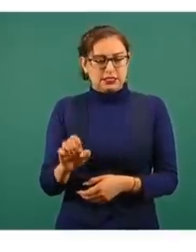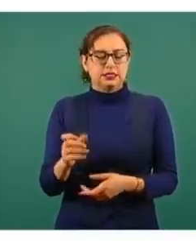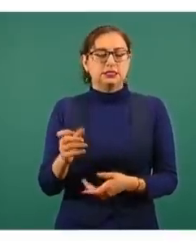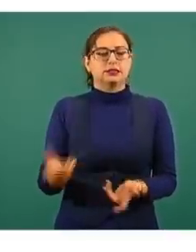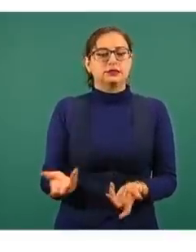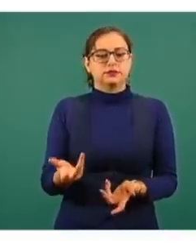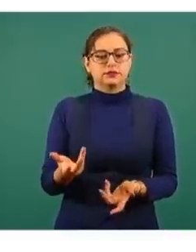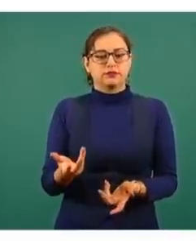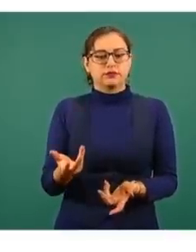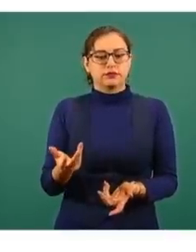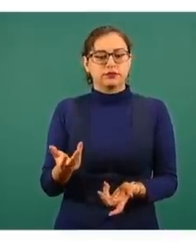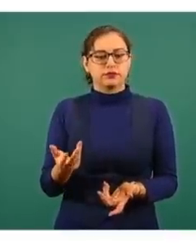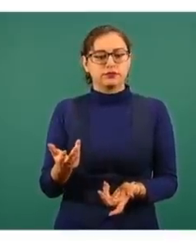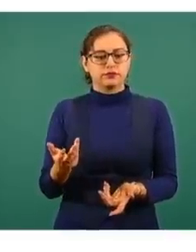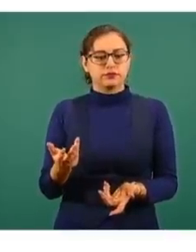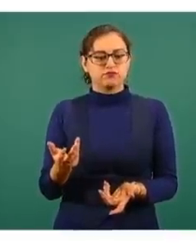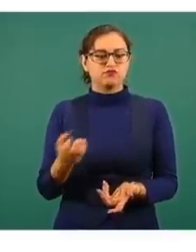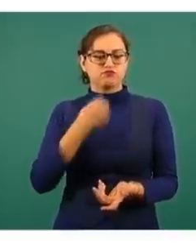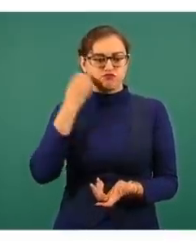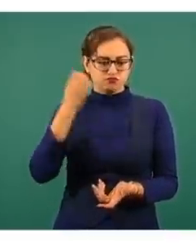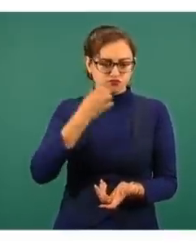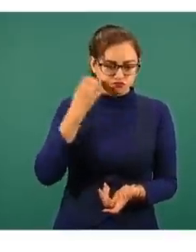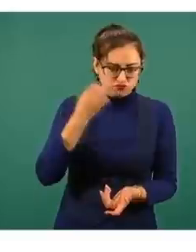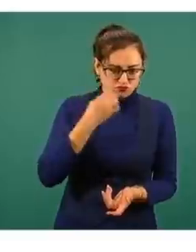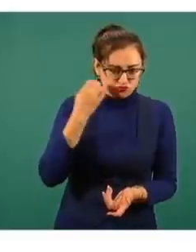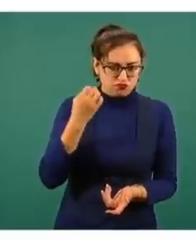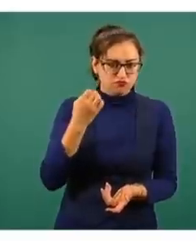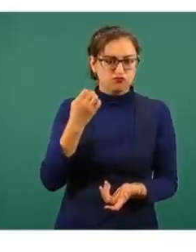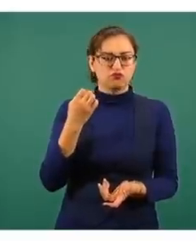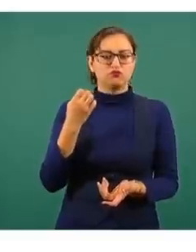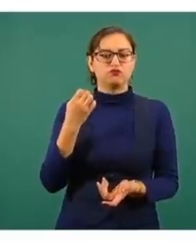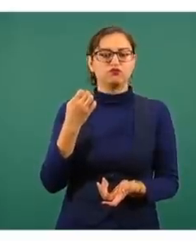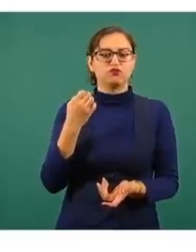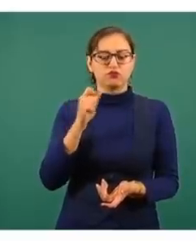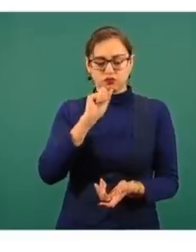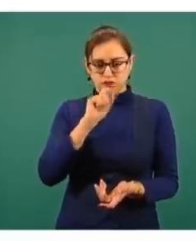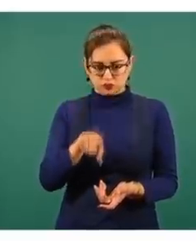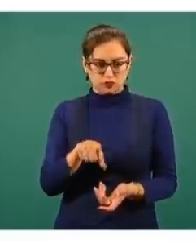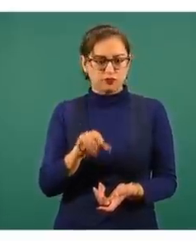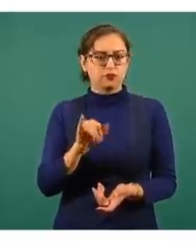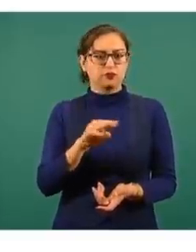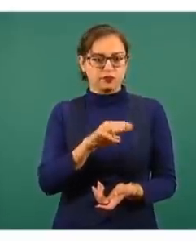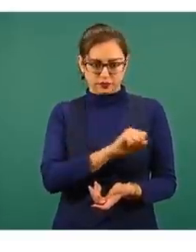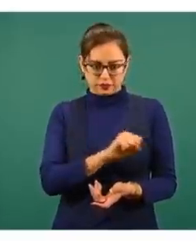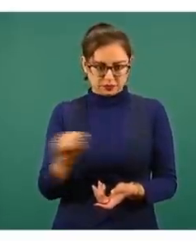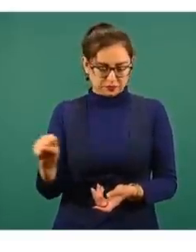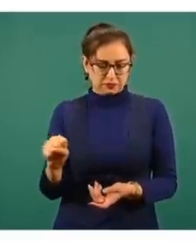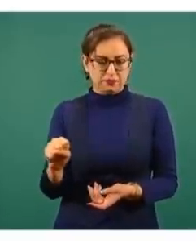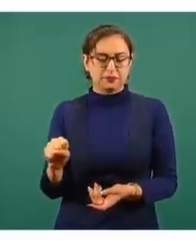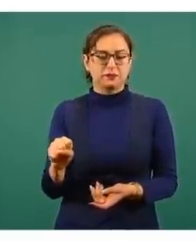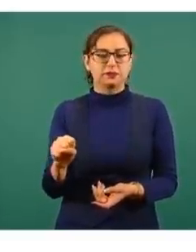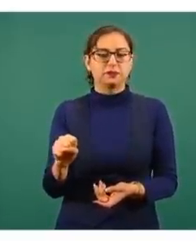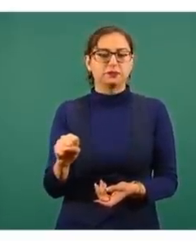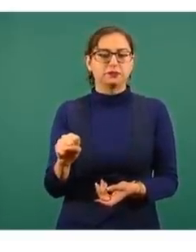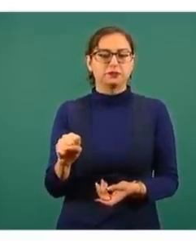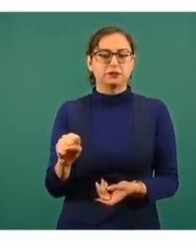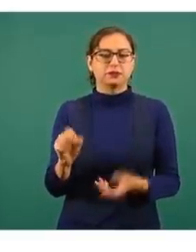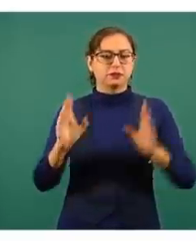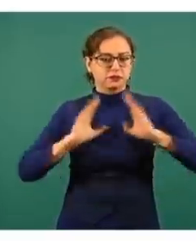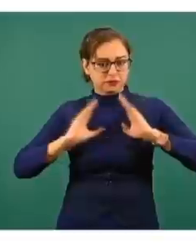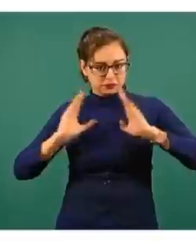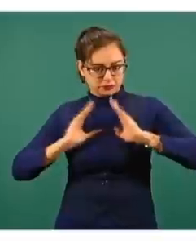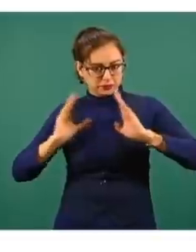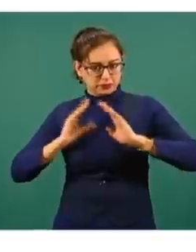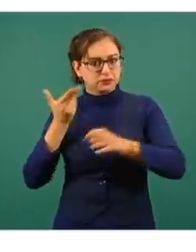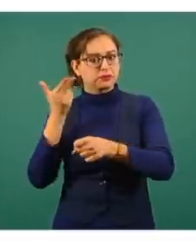Campeche, son escuelas, también hay en el IMSS, en una de nuestras instalaciones.